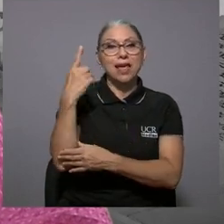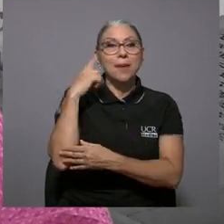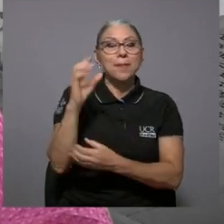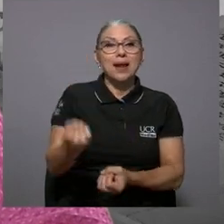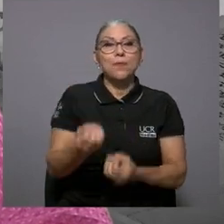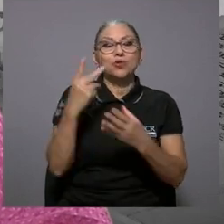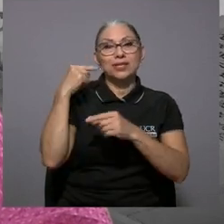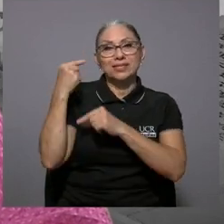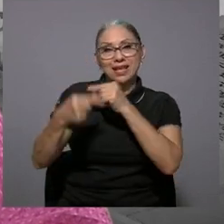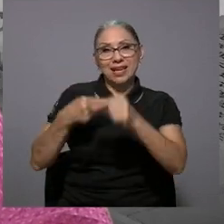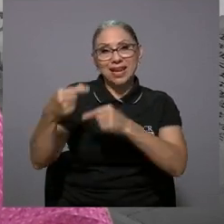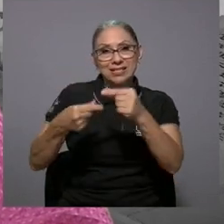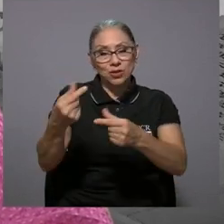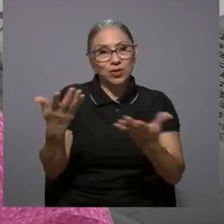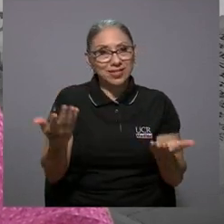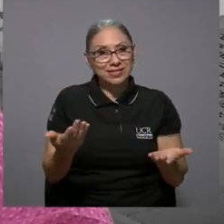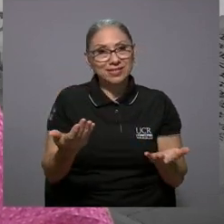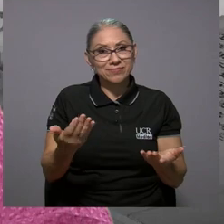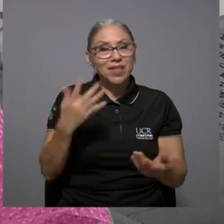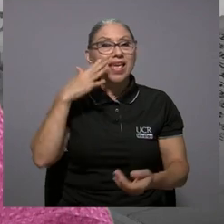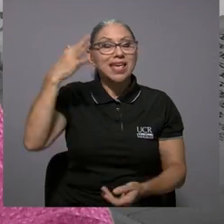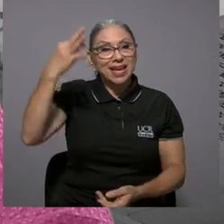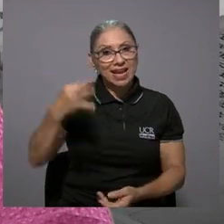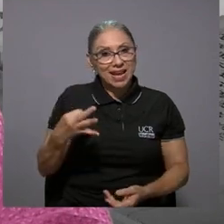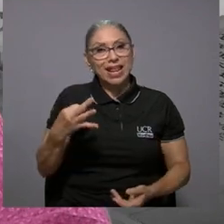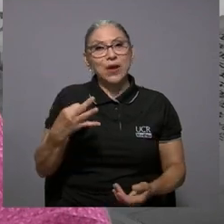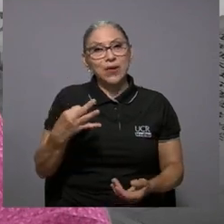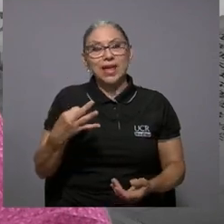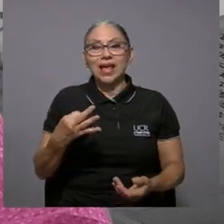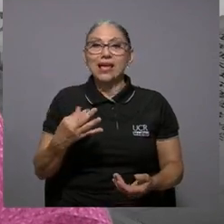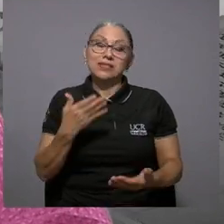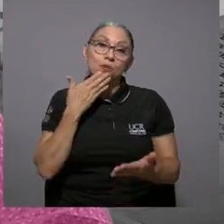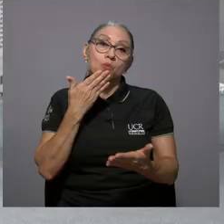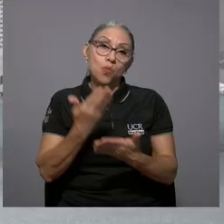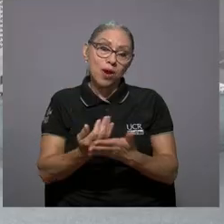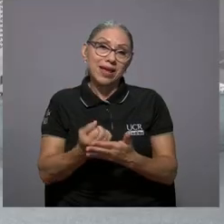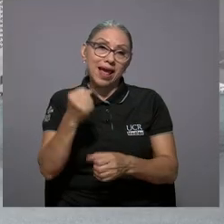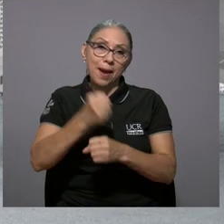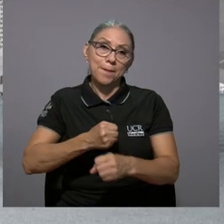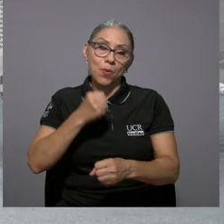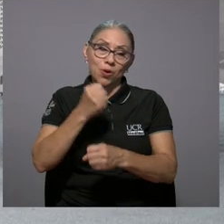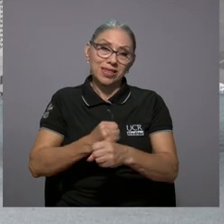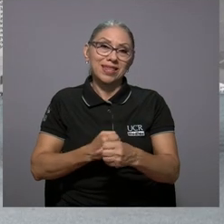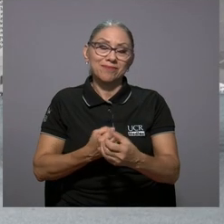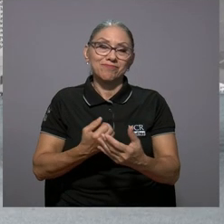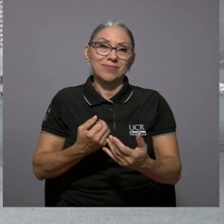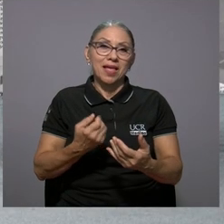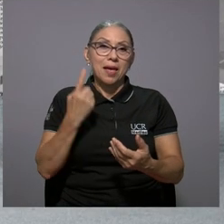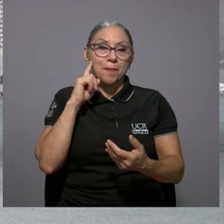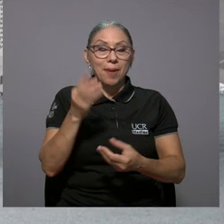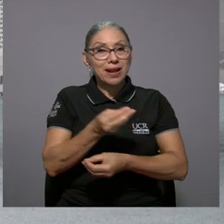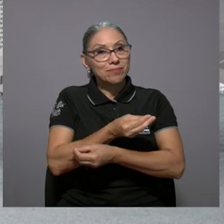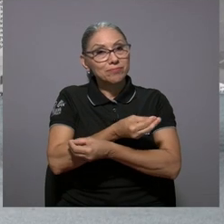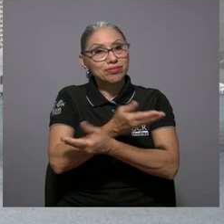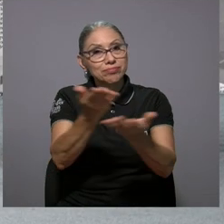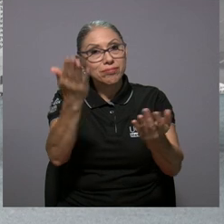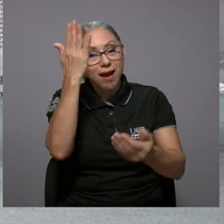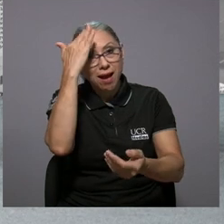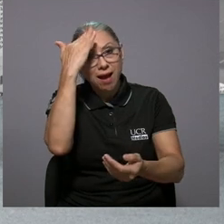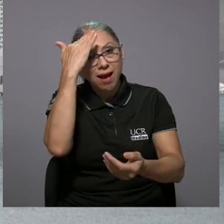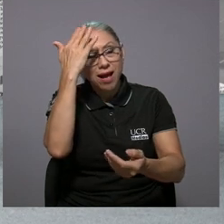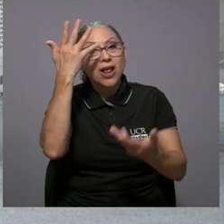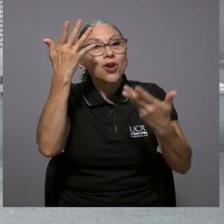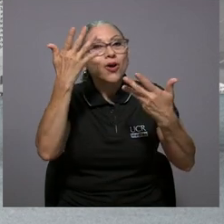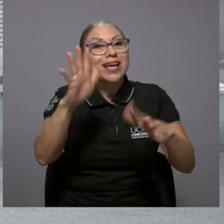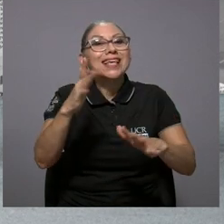texto en la UNED para muchas generaciones y creo que ha sido un buen aporte